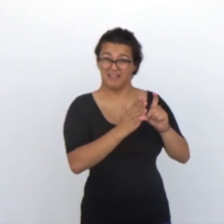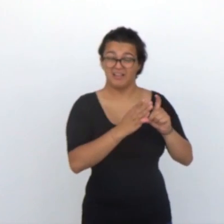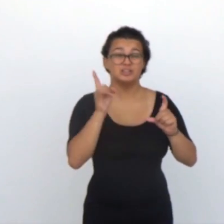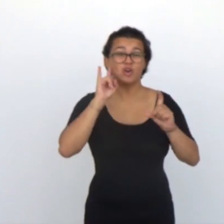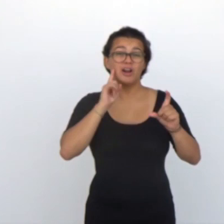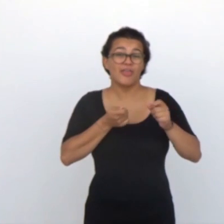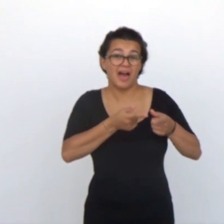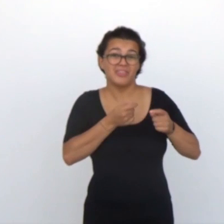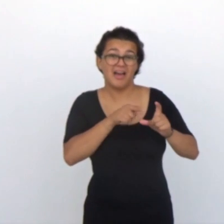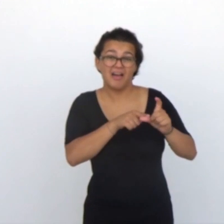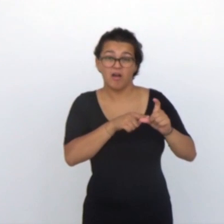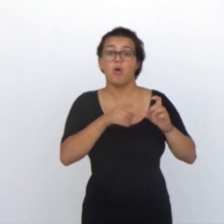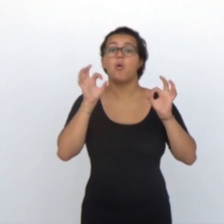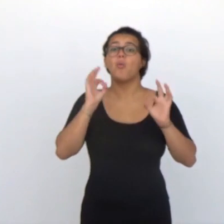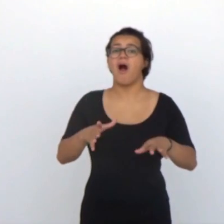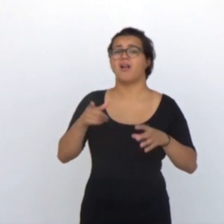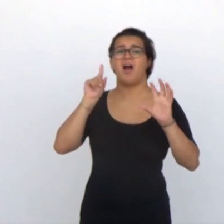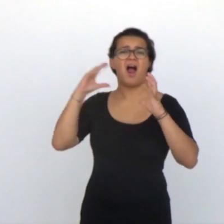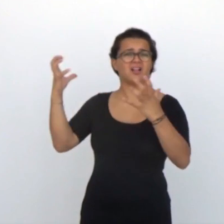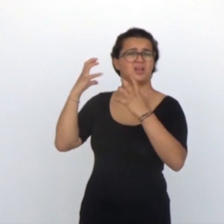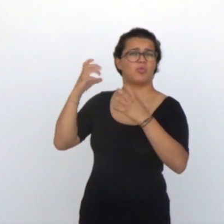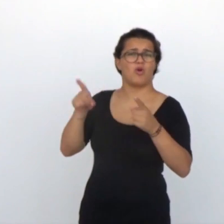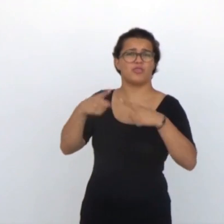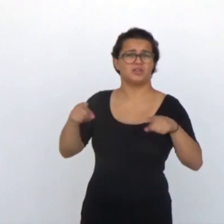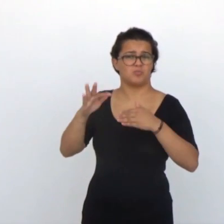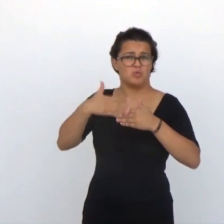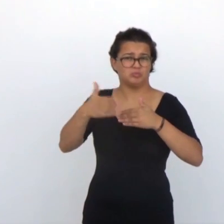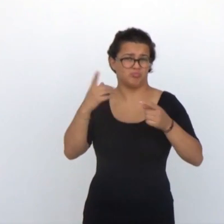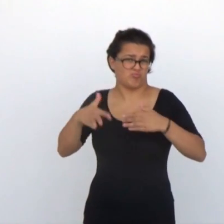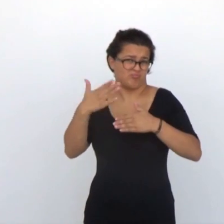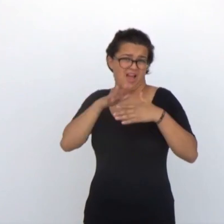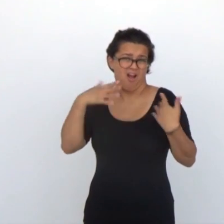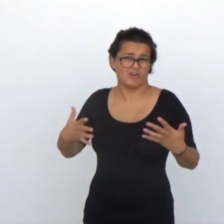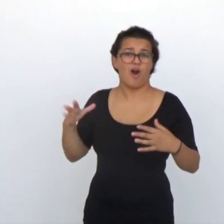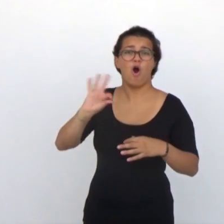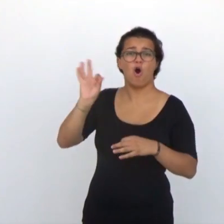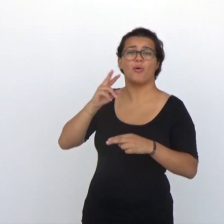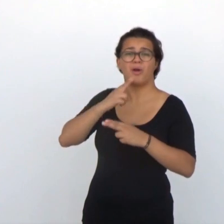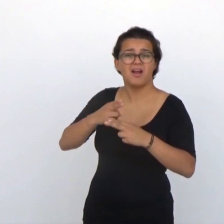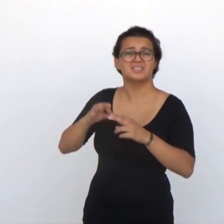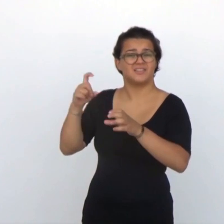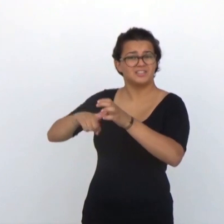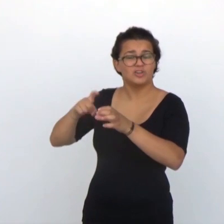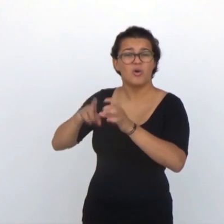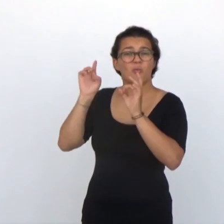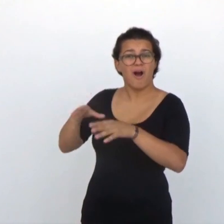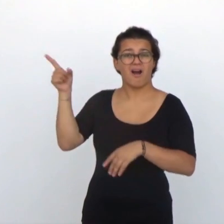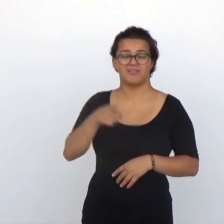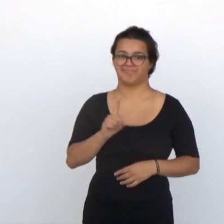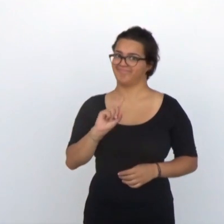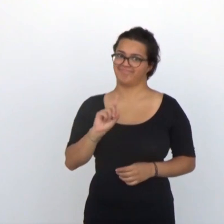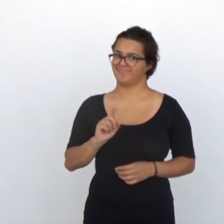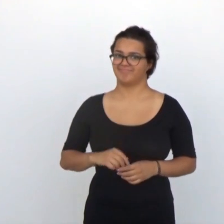fue sensiblemente menor que la que emiten los altavoces de cualquier concierto de música moderna o los de muchos bares y discotecas.